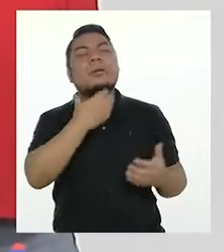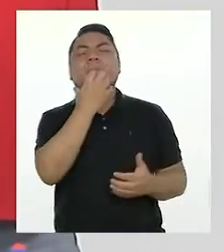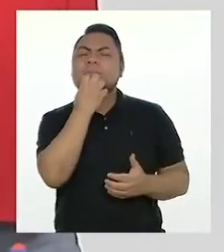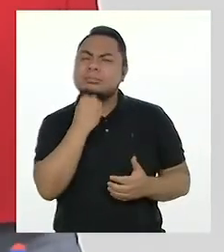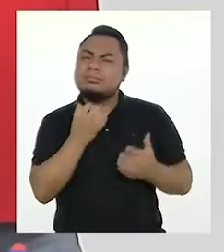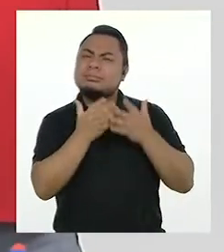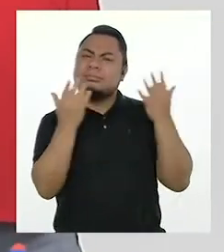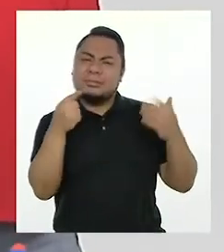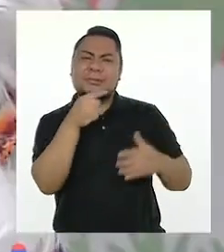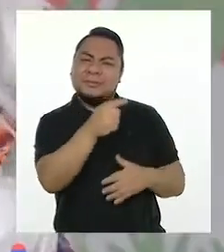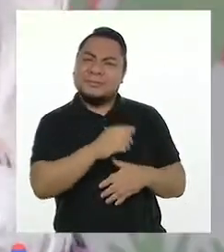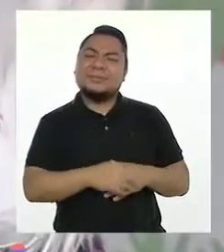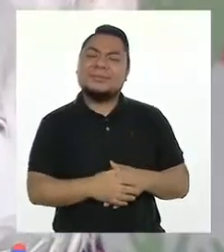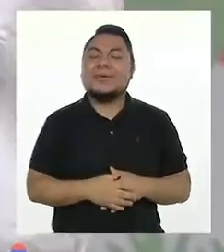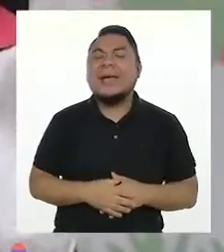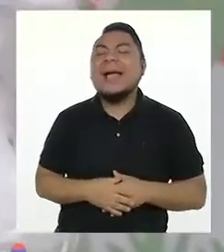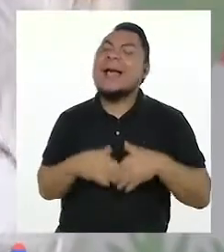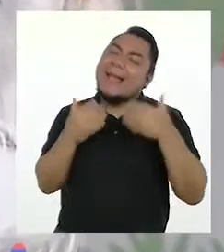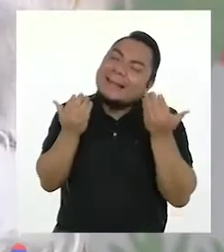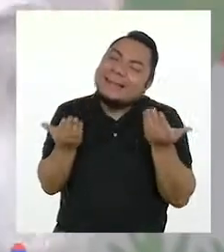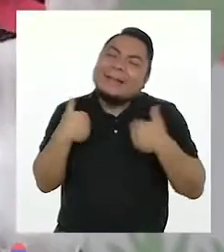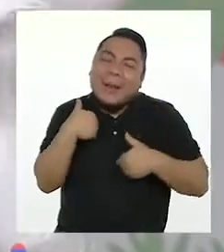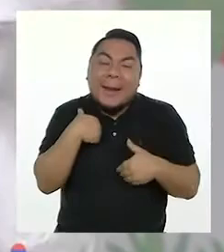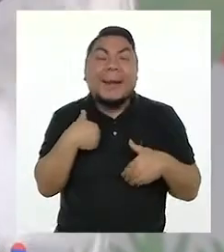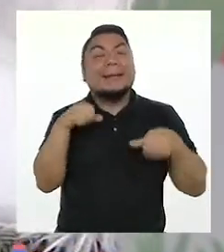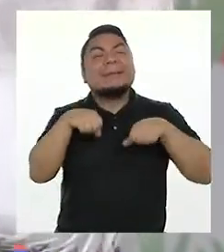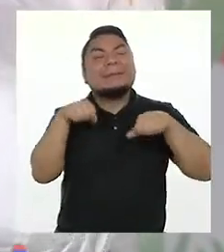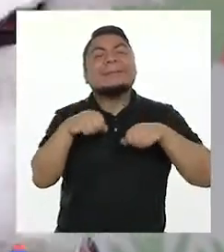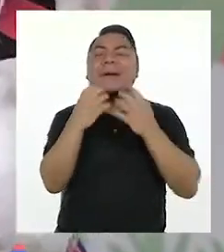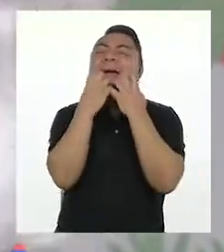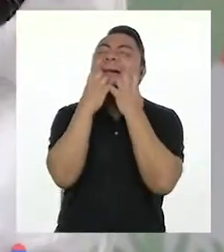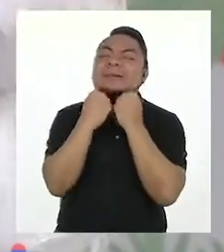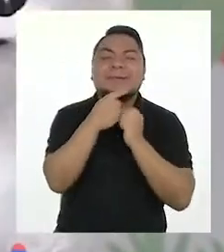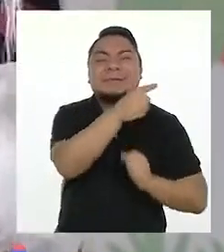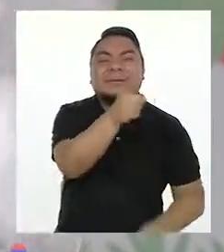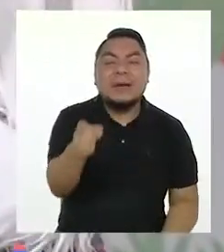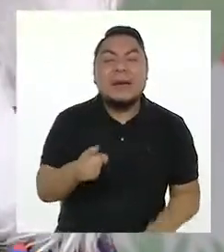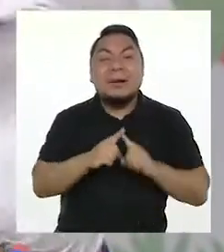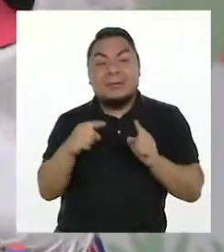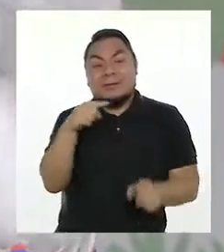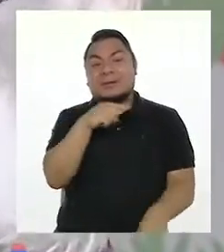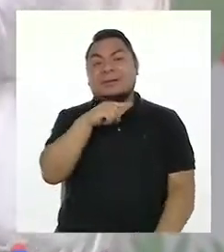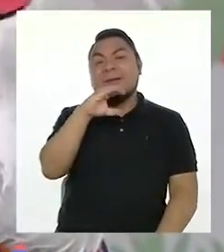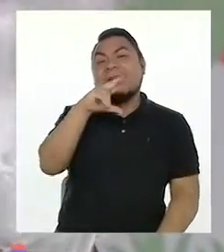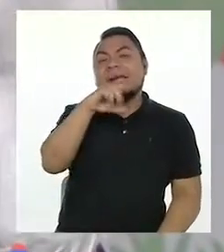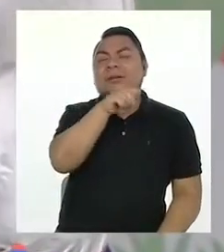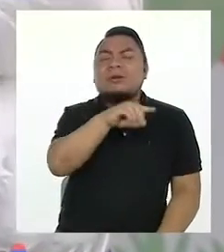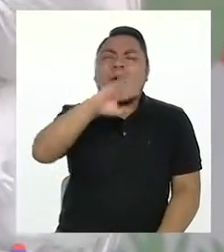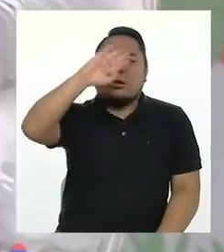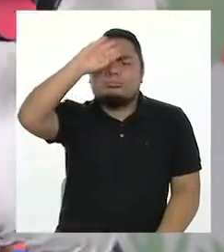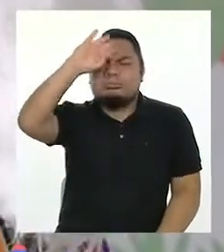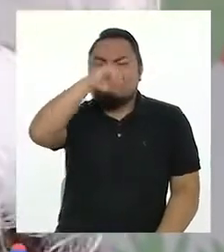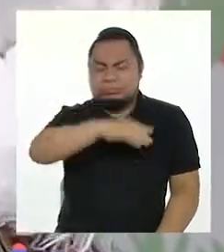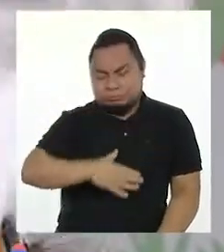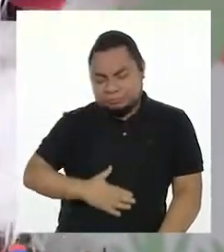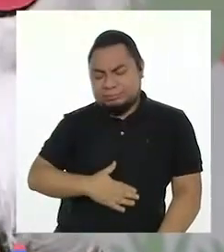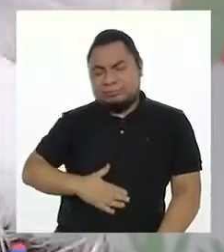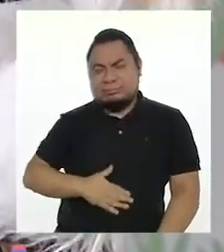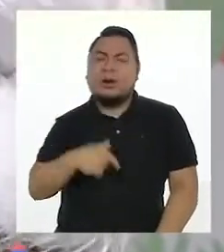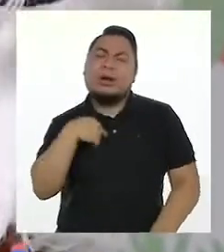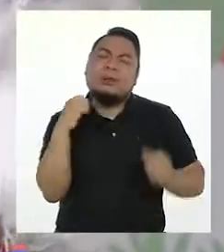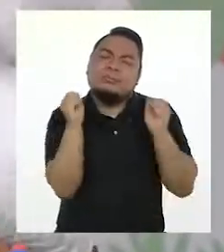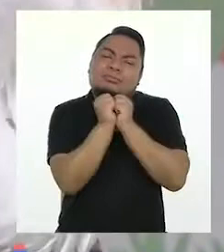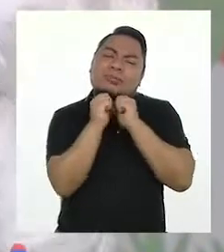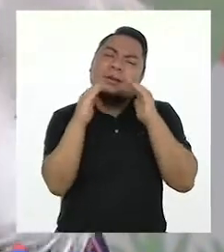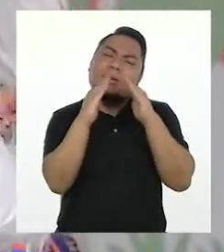extrañado mucho. ¡Ah! Yo también les extrañé, pero Carlitos estuvo un poco mal de su pancita, entonces